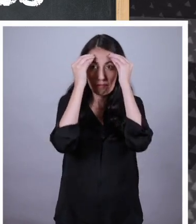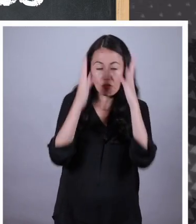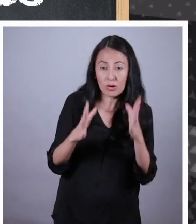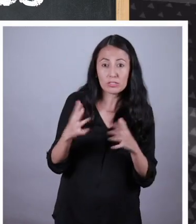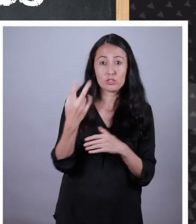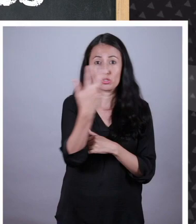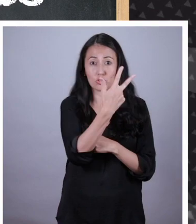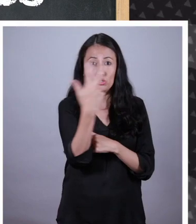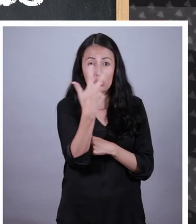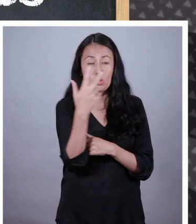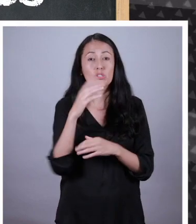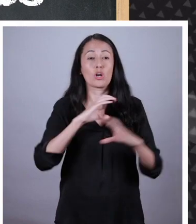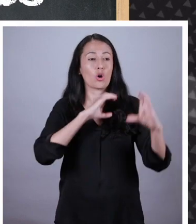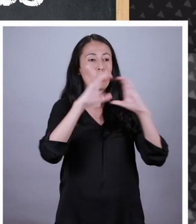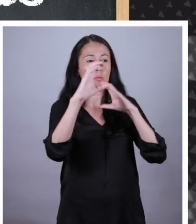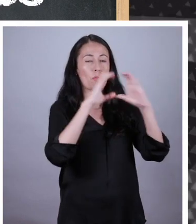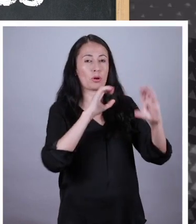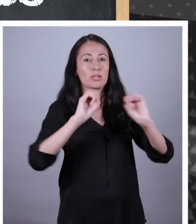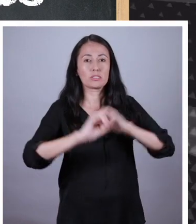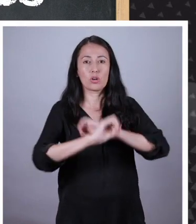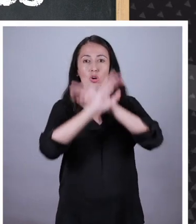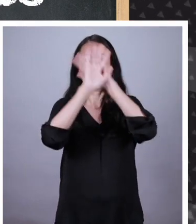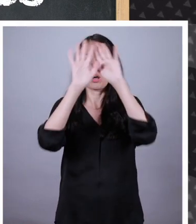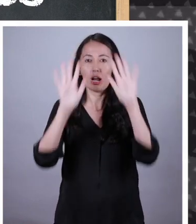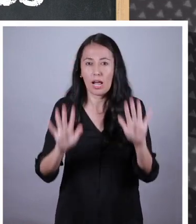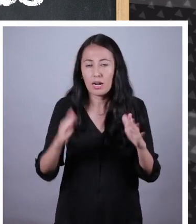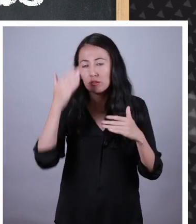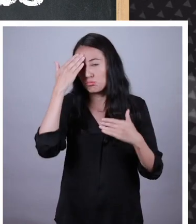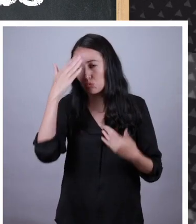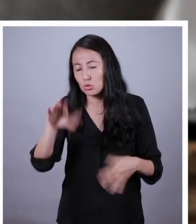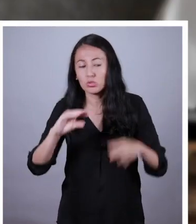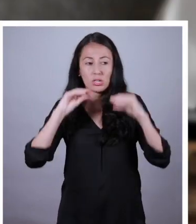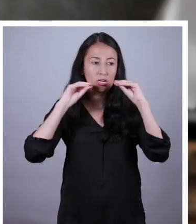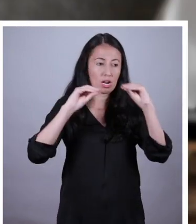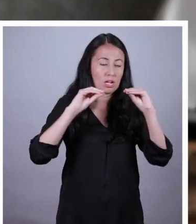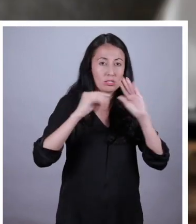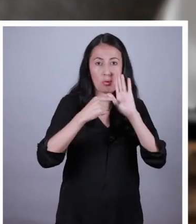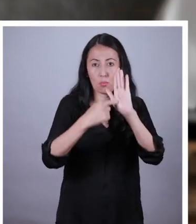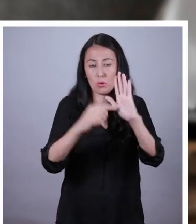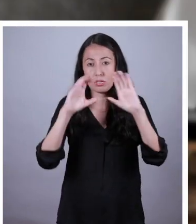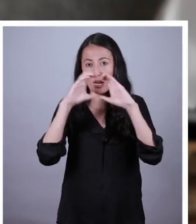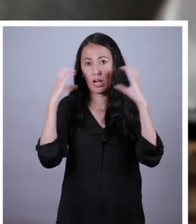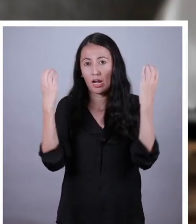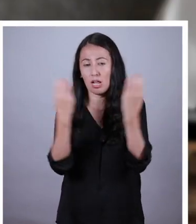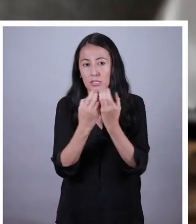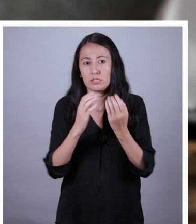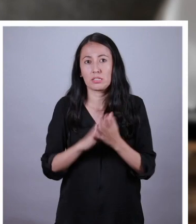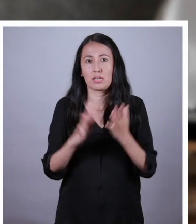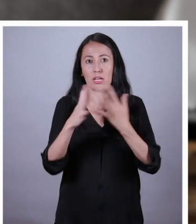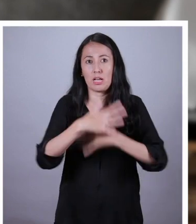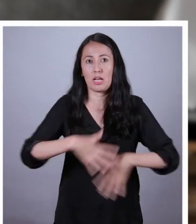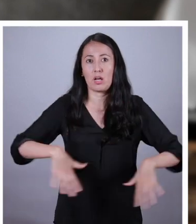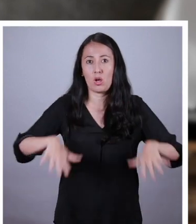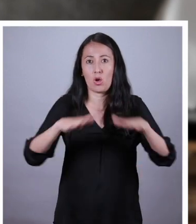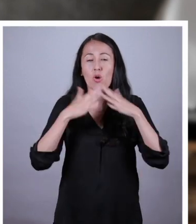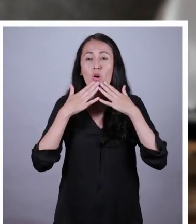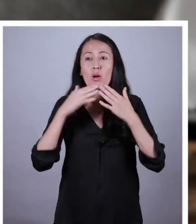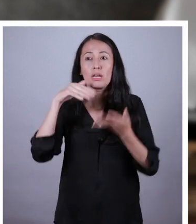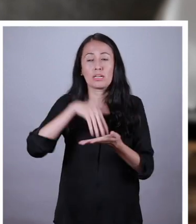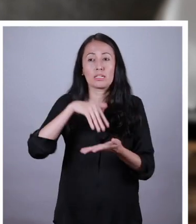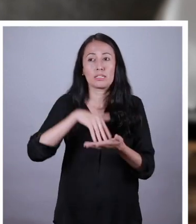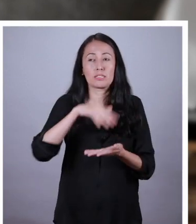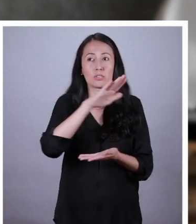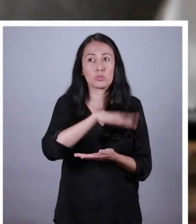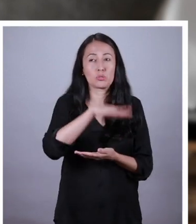para mantener una buena comunicación Ya sea a través de tutorías como de otra forma Ya que esto ayudará enormemente a los alumnos y alumnas